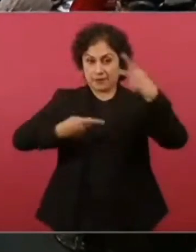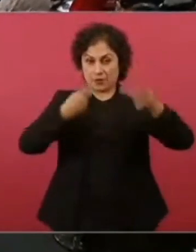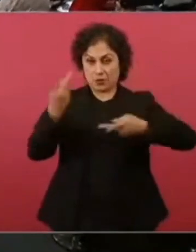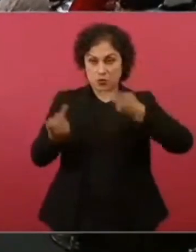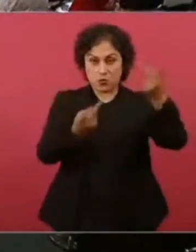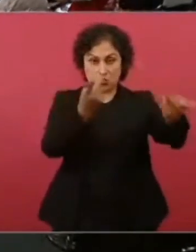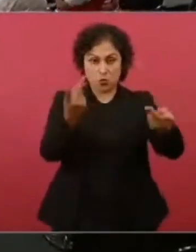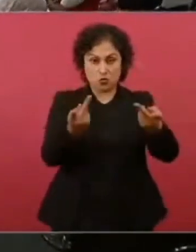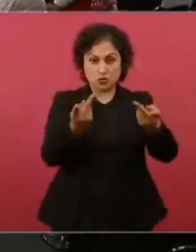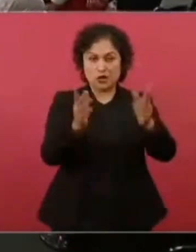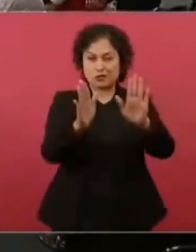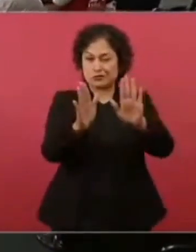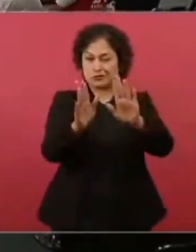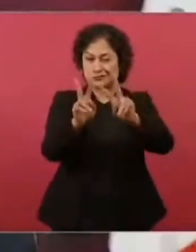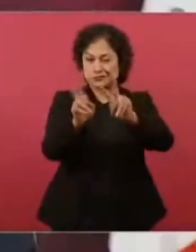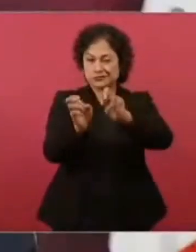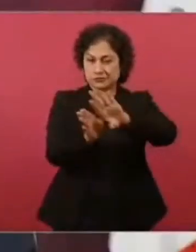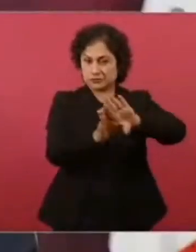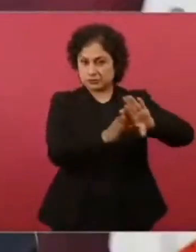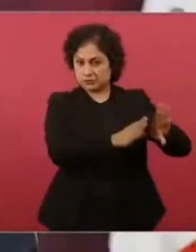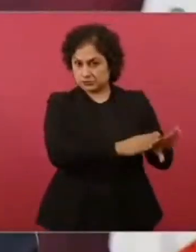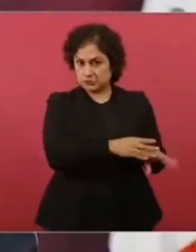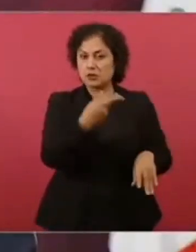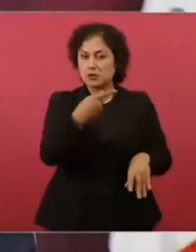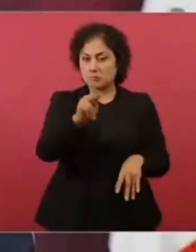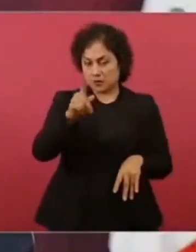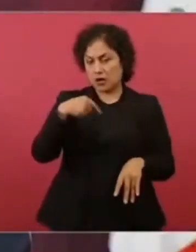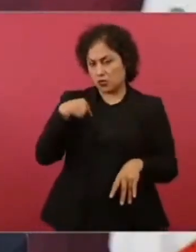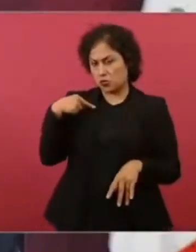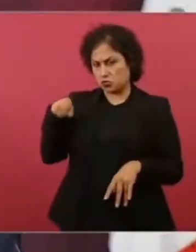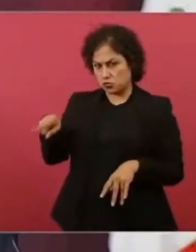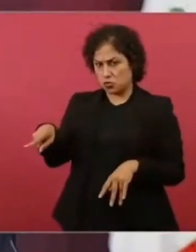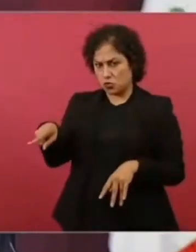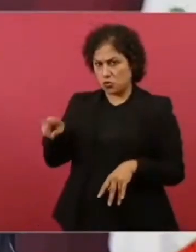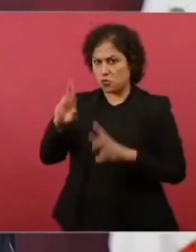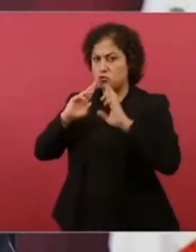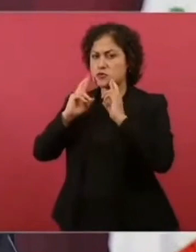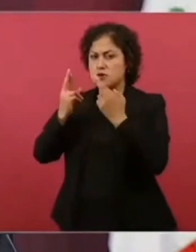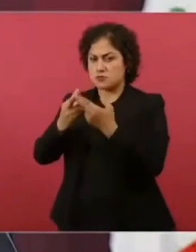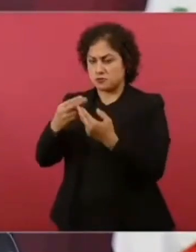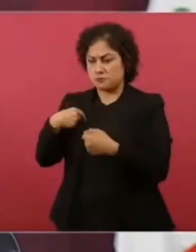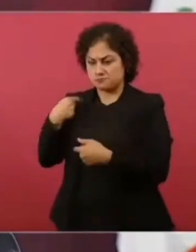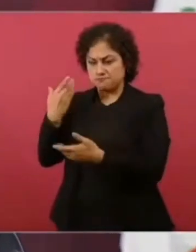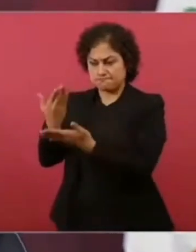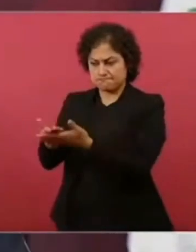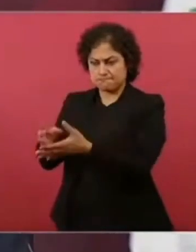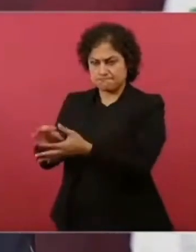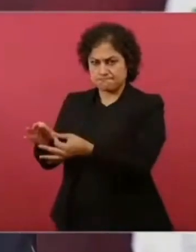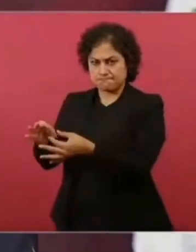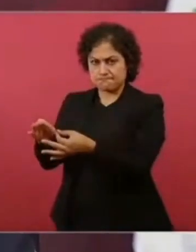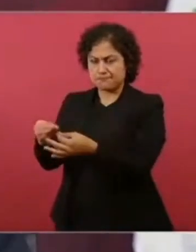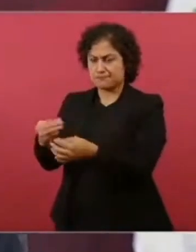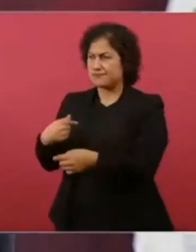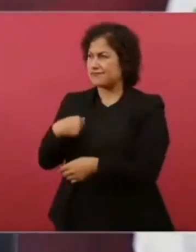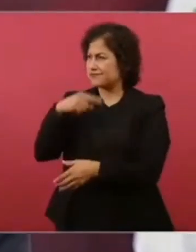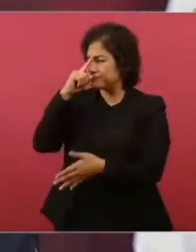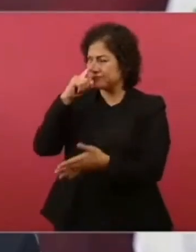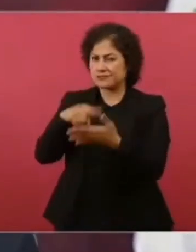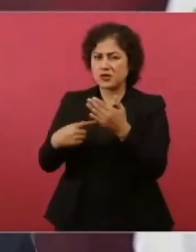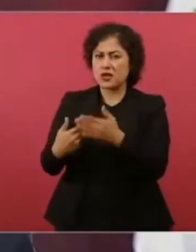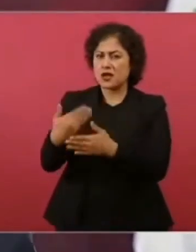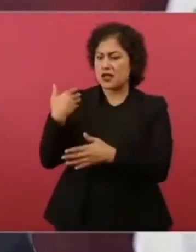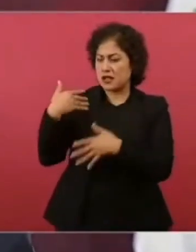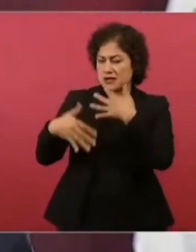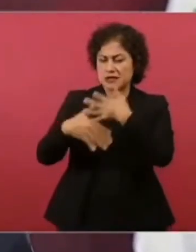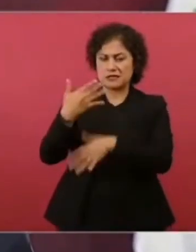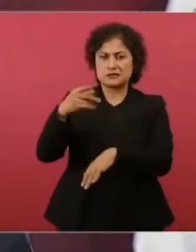pero sí se los traté. Hace creo que 15 días que me reuní con ellos,